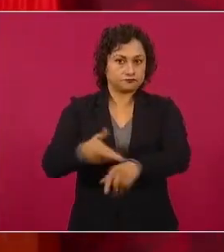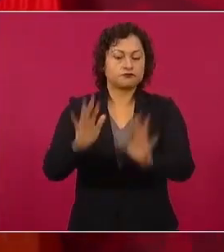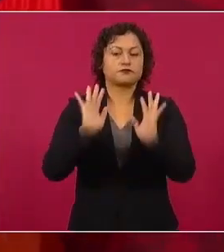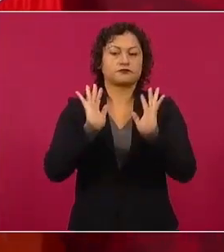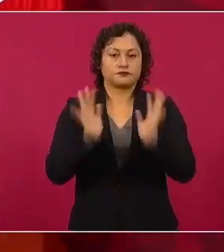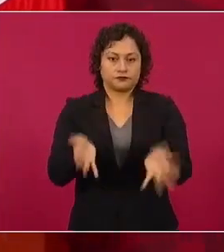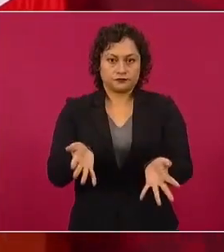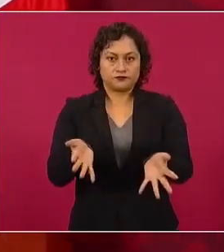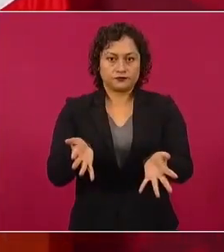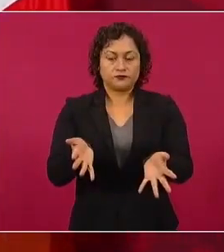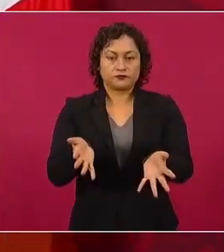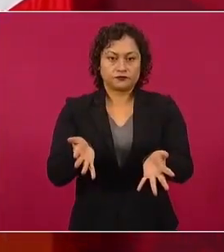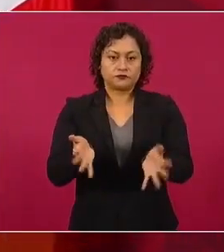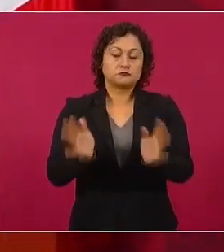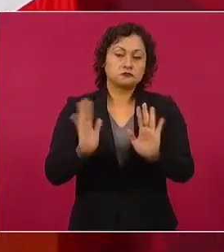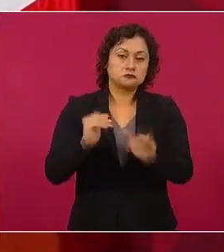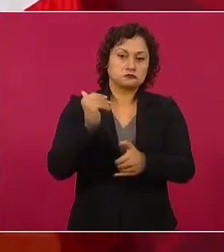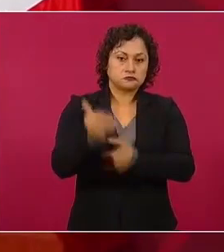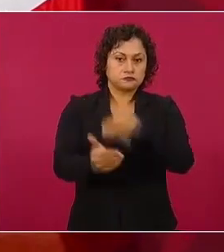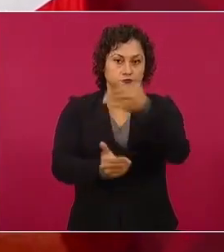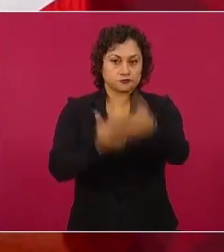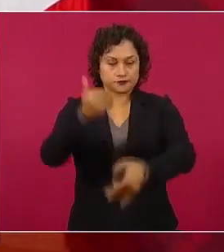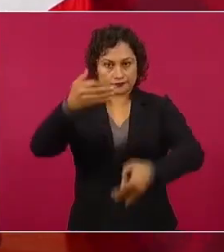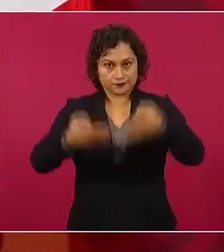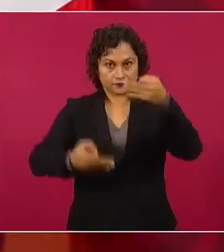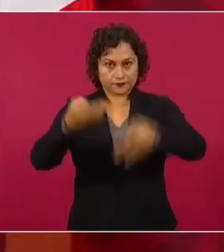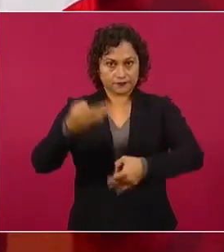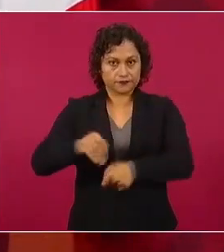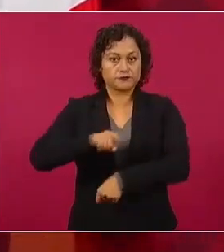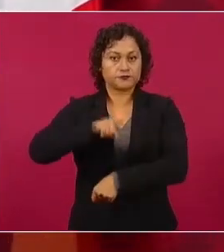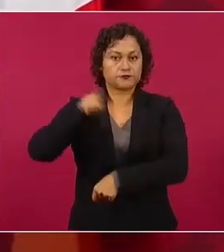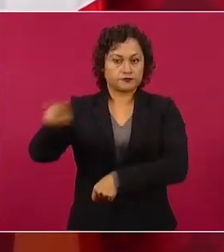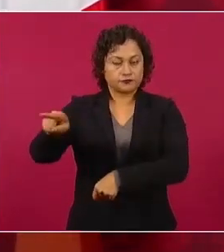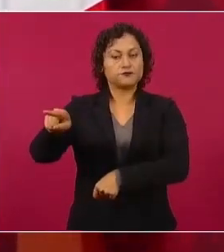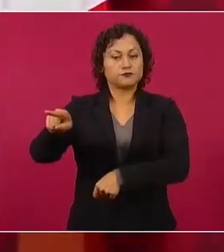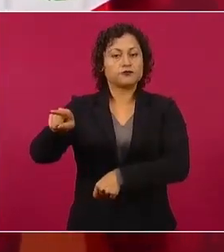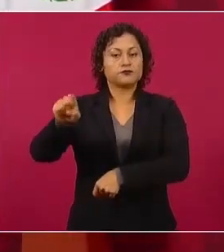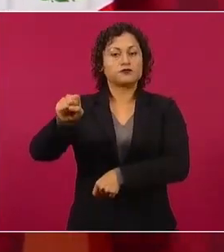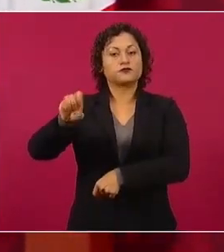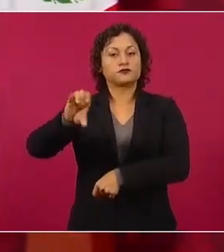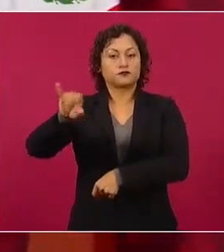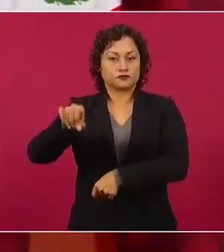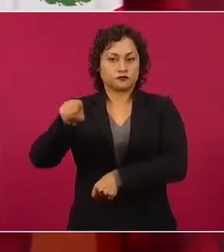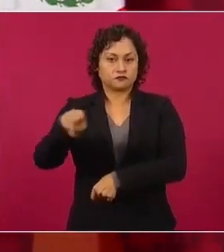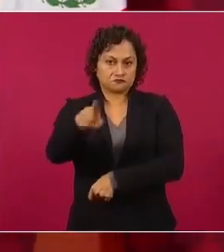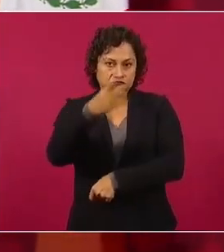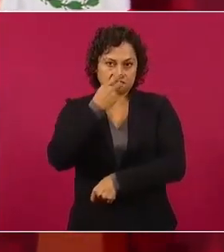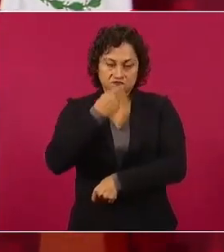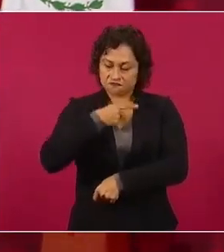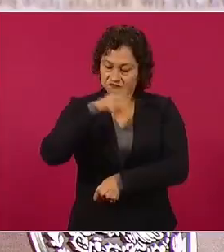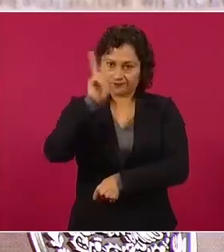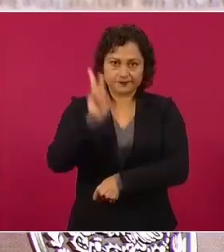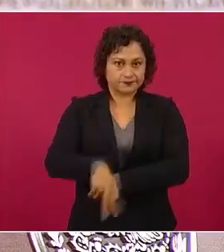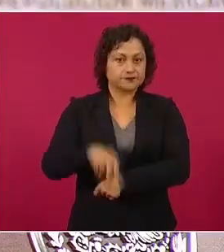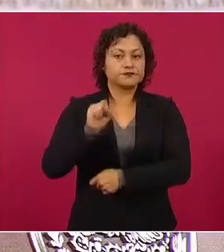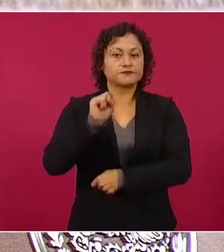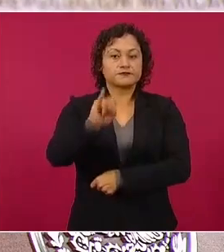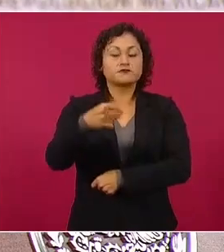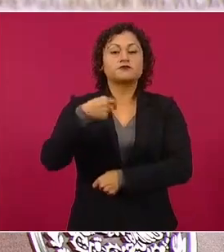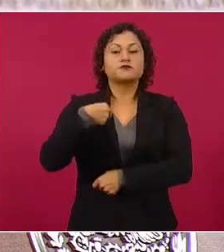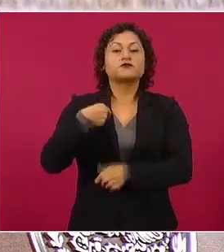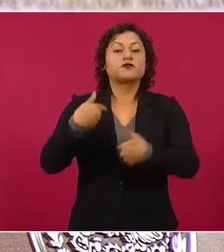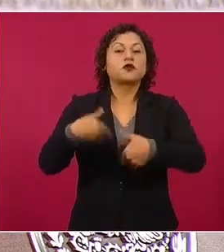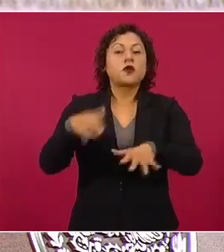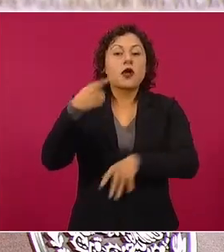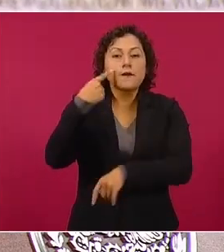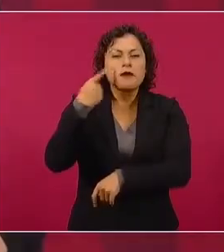resolviéndose en el Poder Judicial, lo que tú sostienes. Voy a ver cómo va,